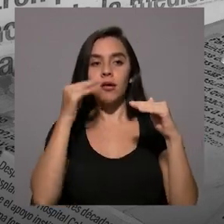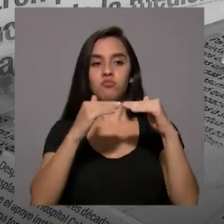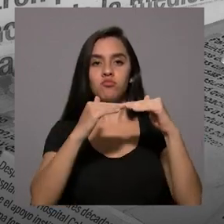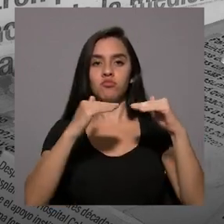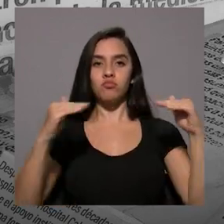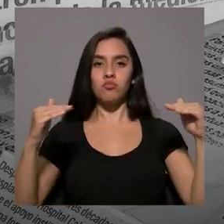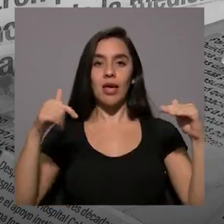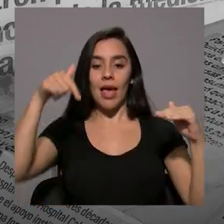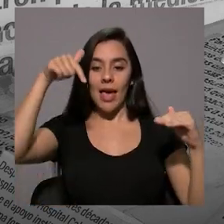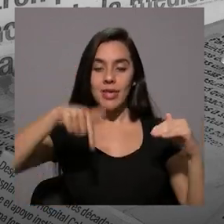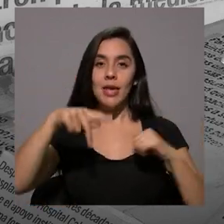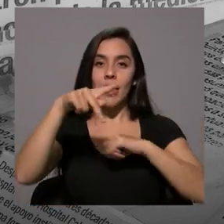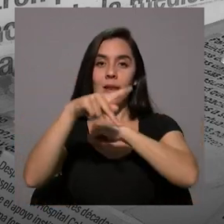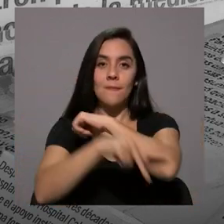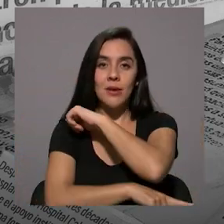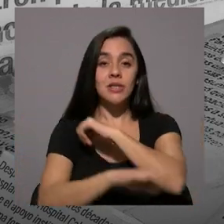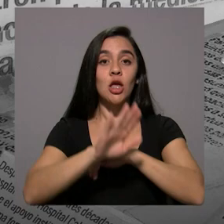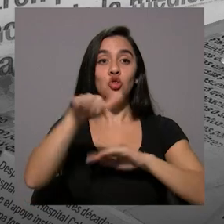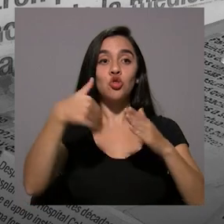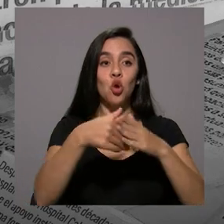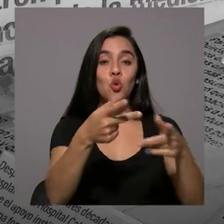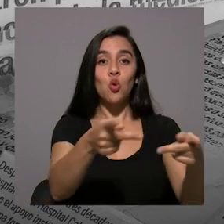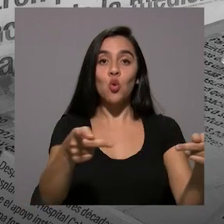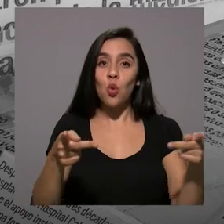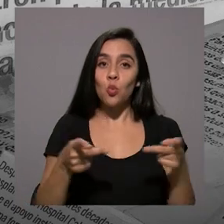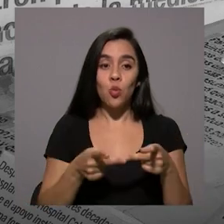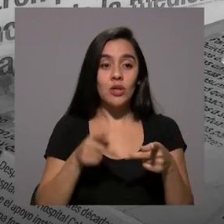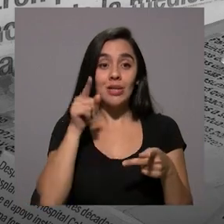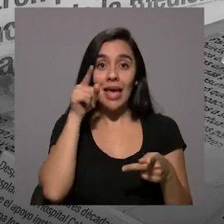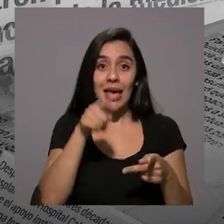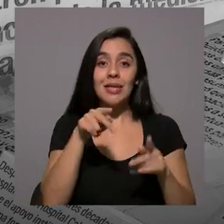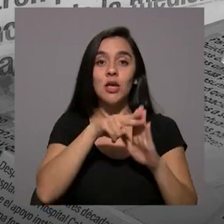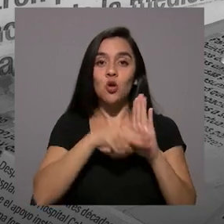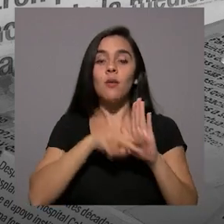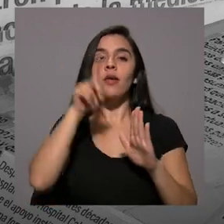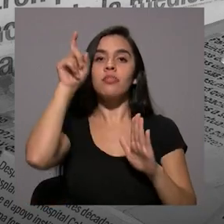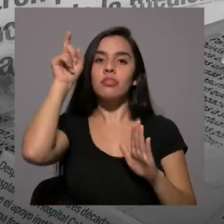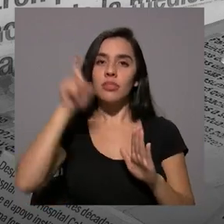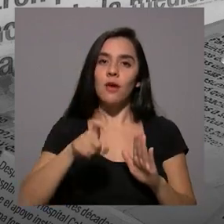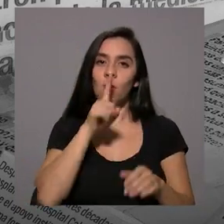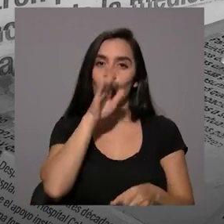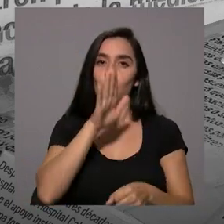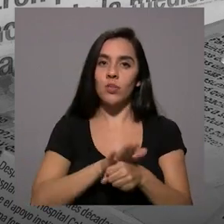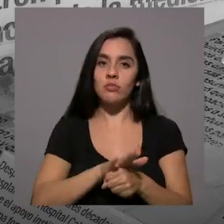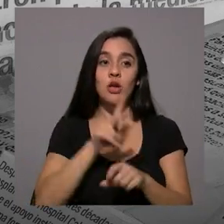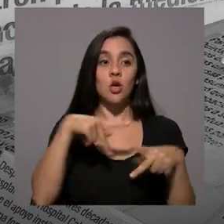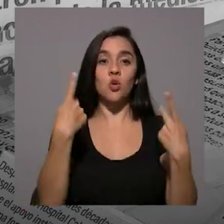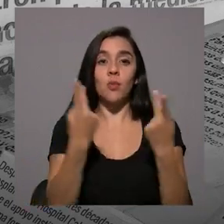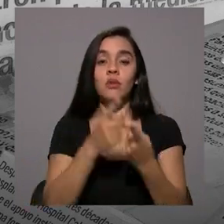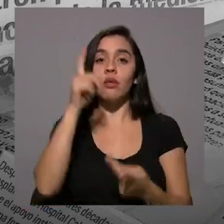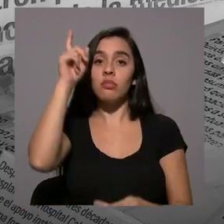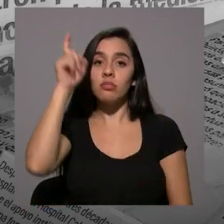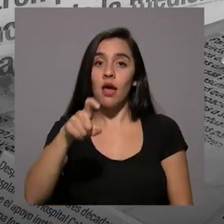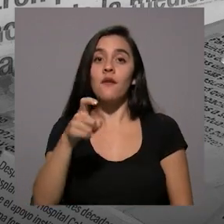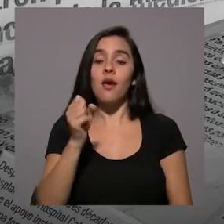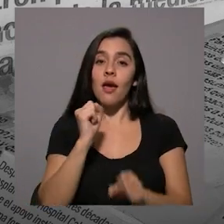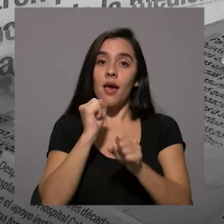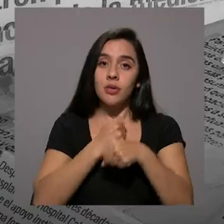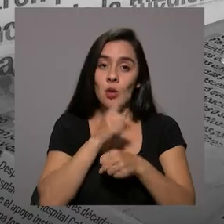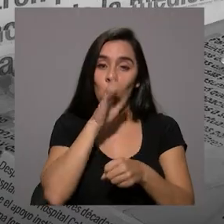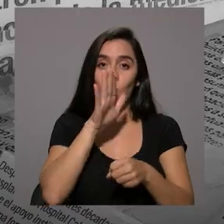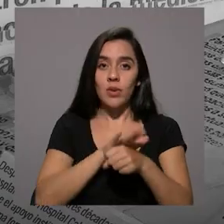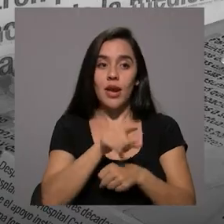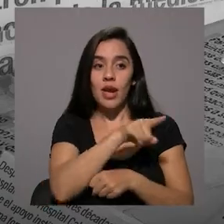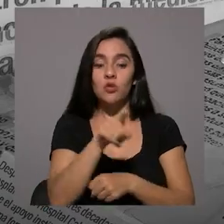puestos de elección popular en nuestro país, en todos los puestos, llegó para quedarse. Y los partidos tienen que jugar con esas reglas del juego. Ellos son los